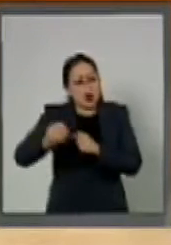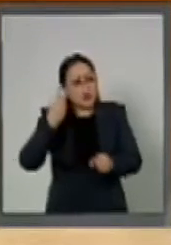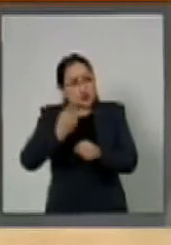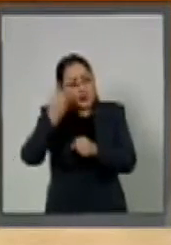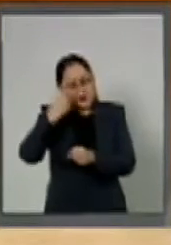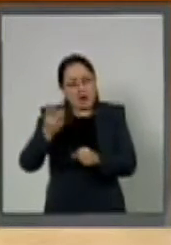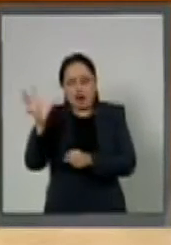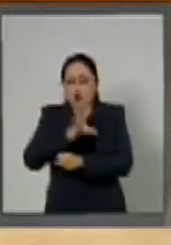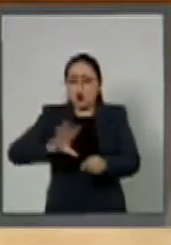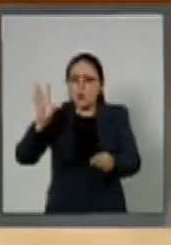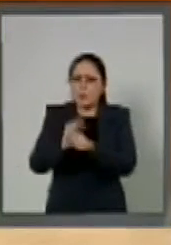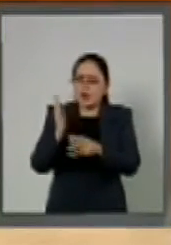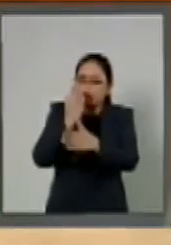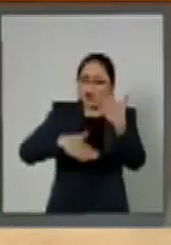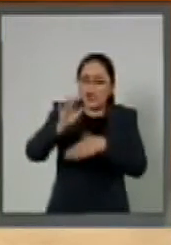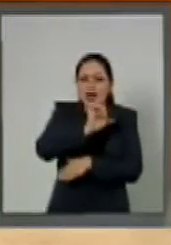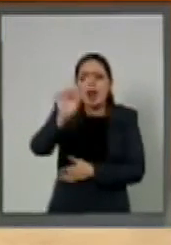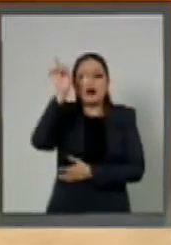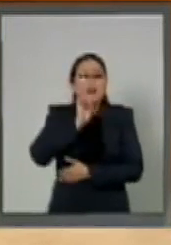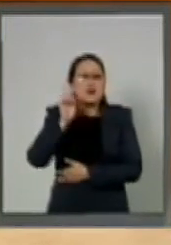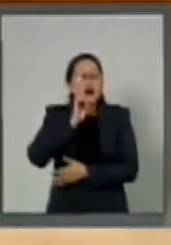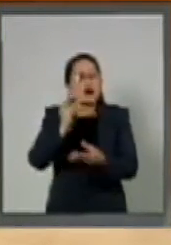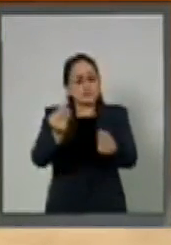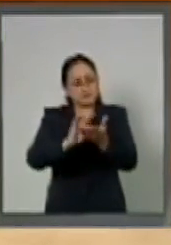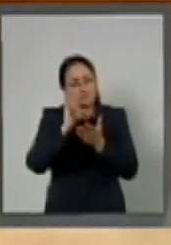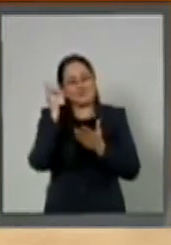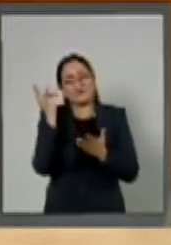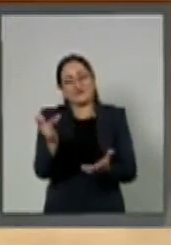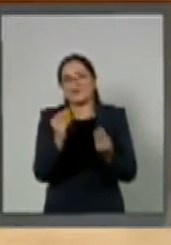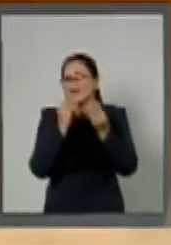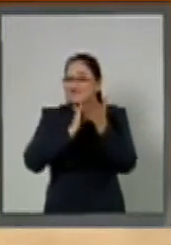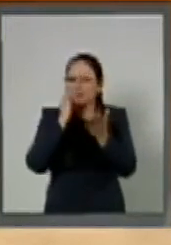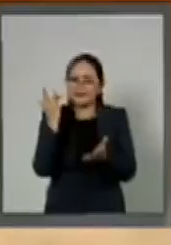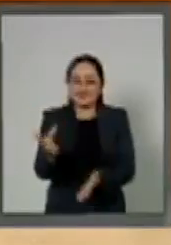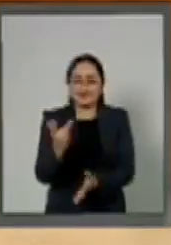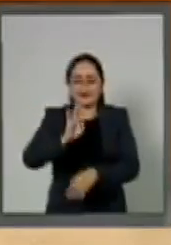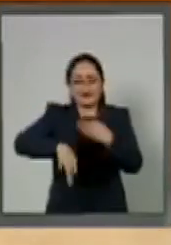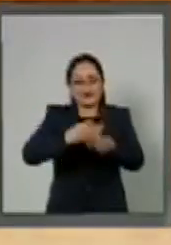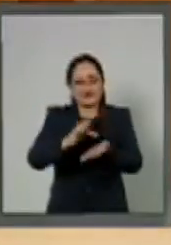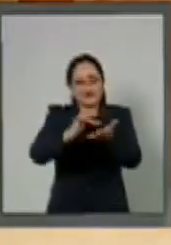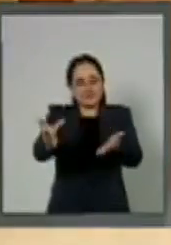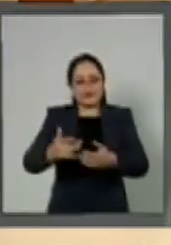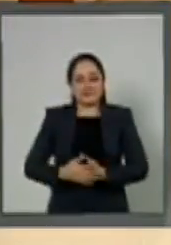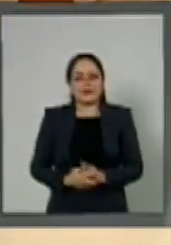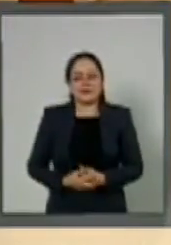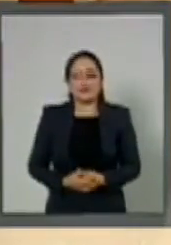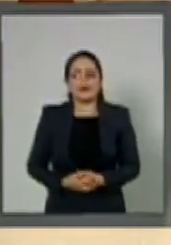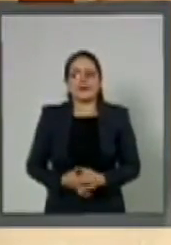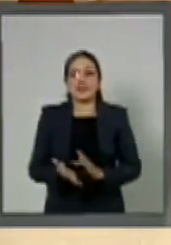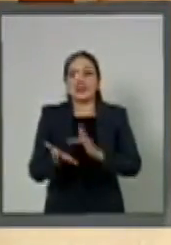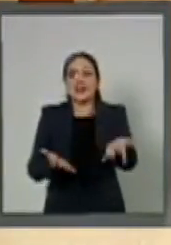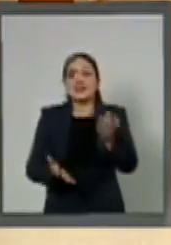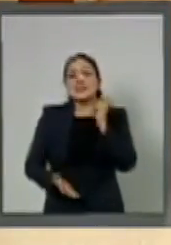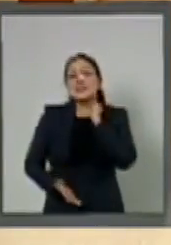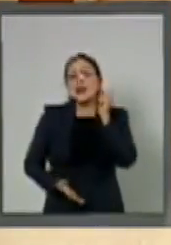integral de las mujeres. Muchísimas, muchísimas gracias a todos. Gracias, senadora Barrera.